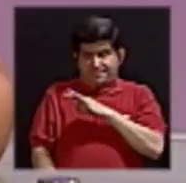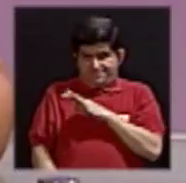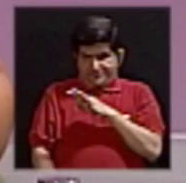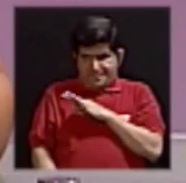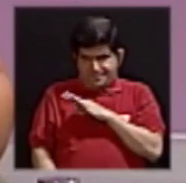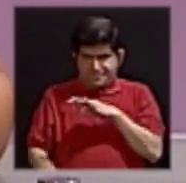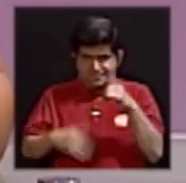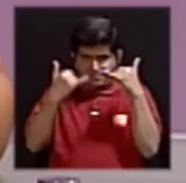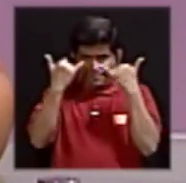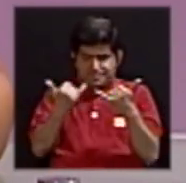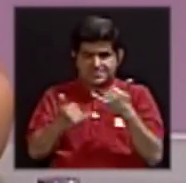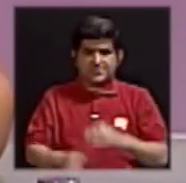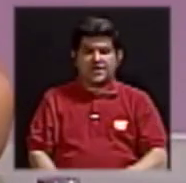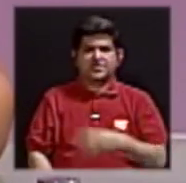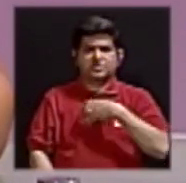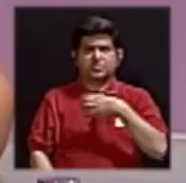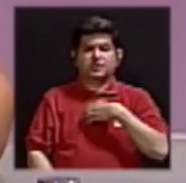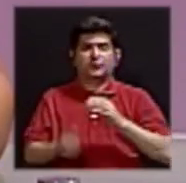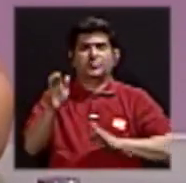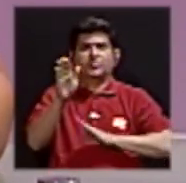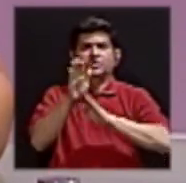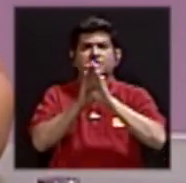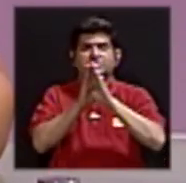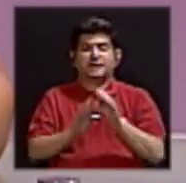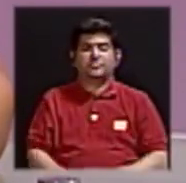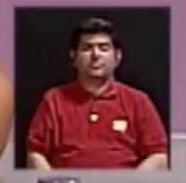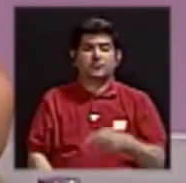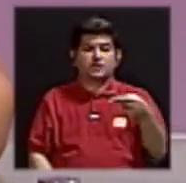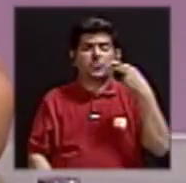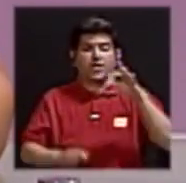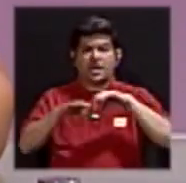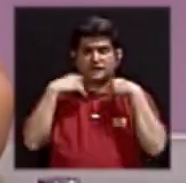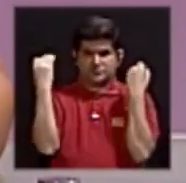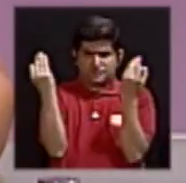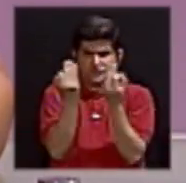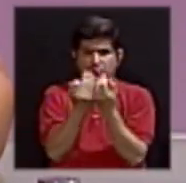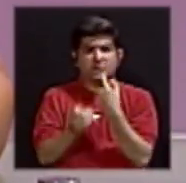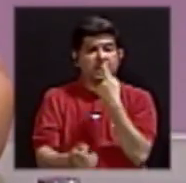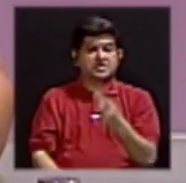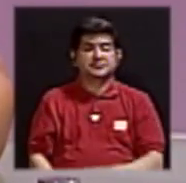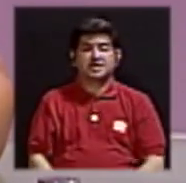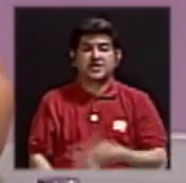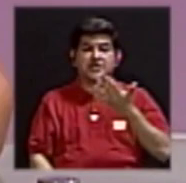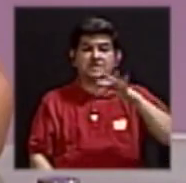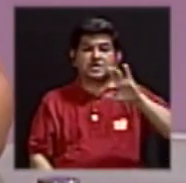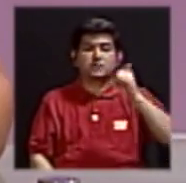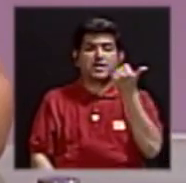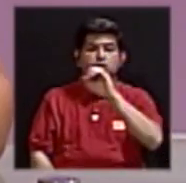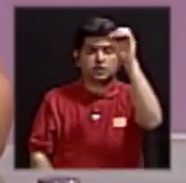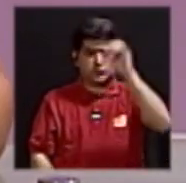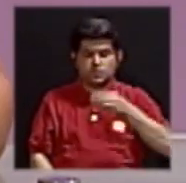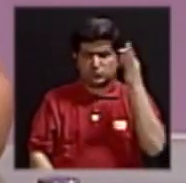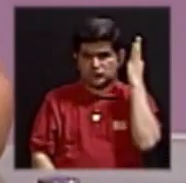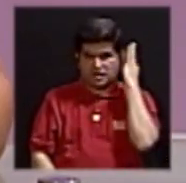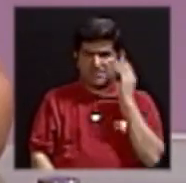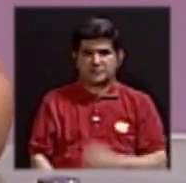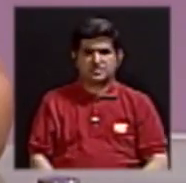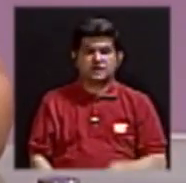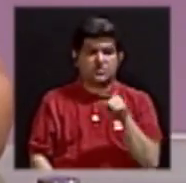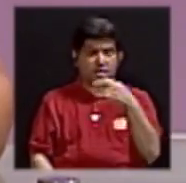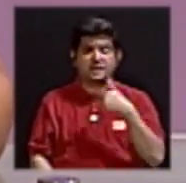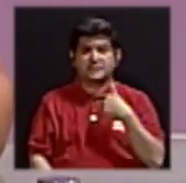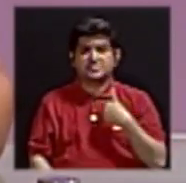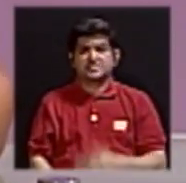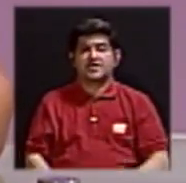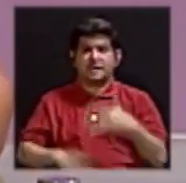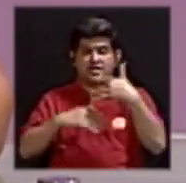¿verdad? Ya por su desarrollo y por su historia familiar, y entonces decimos, bueno, más o menos el 10% de las mujeres son las que pasan por